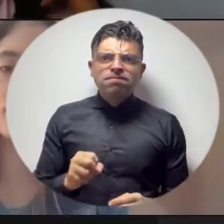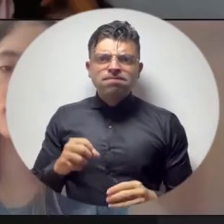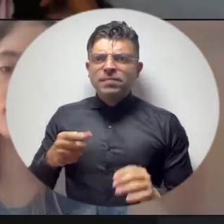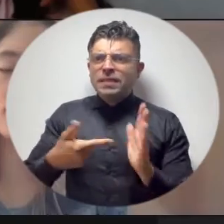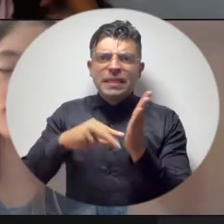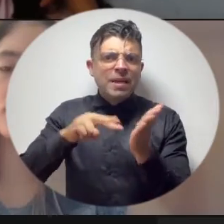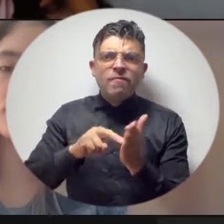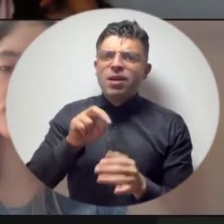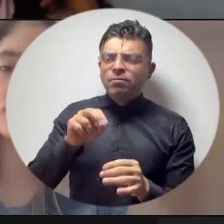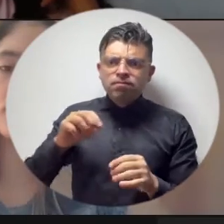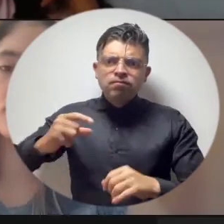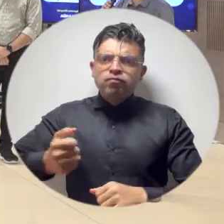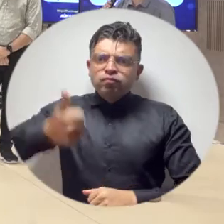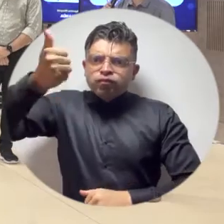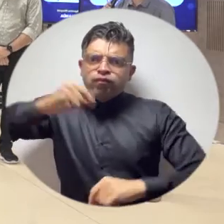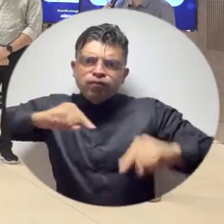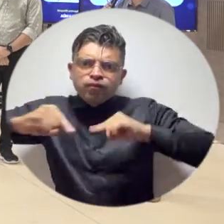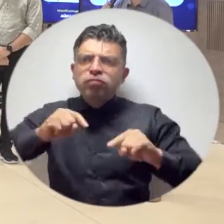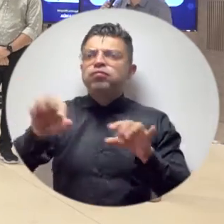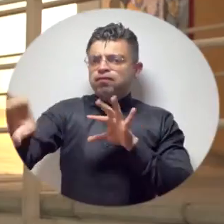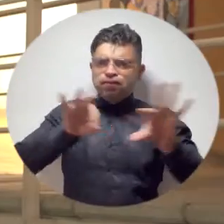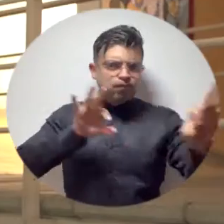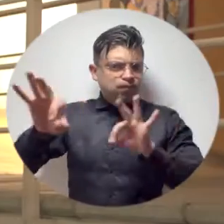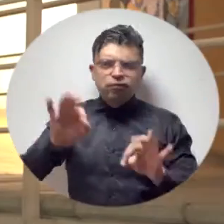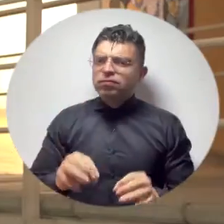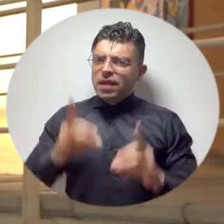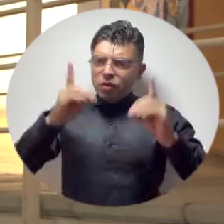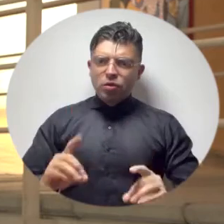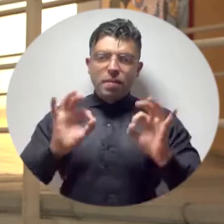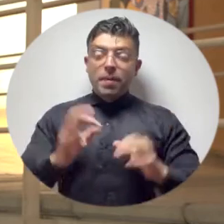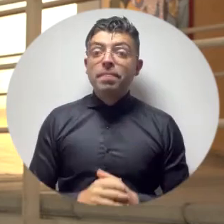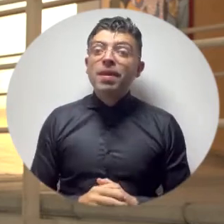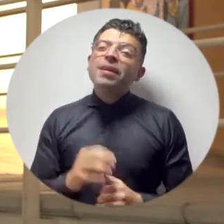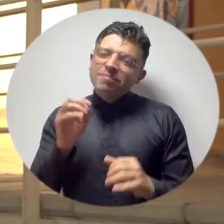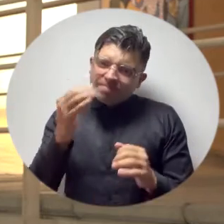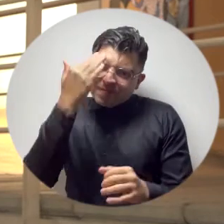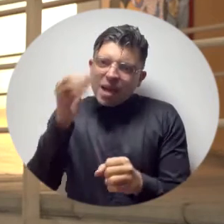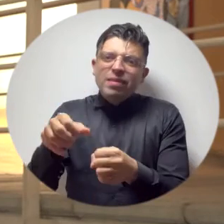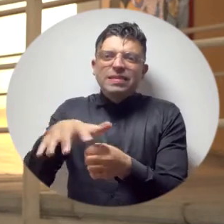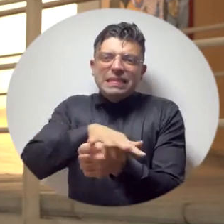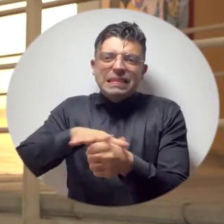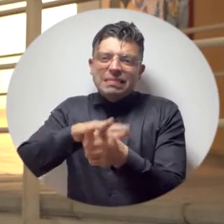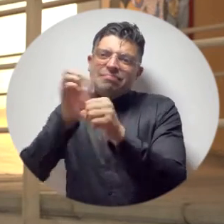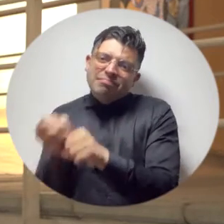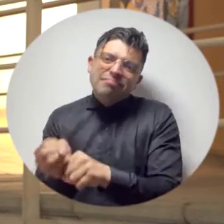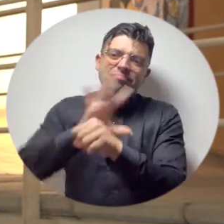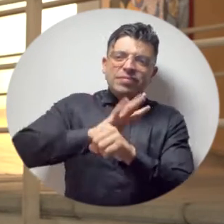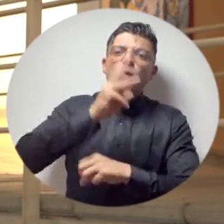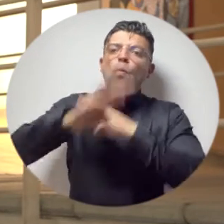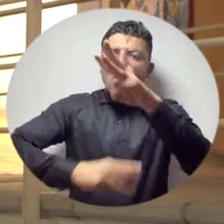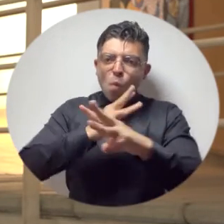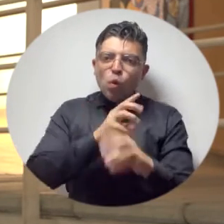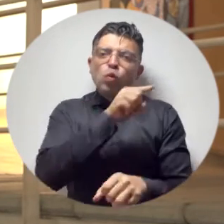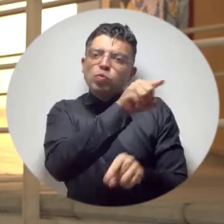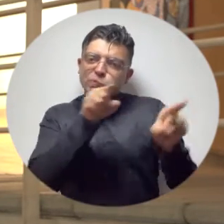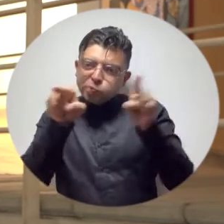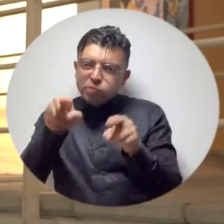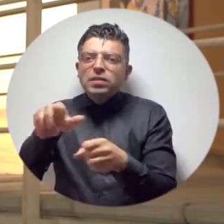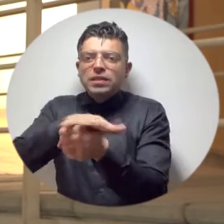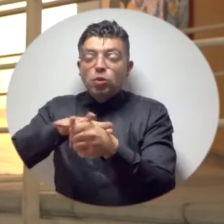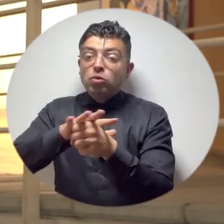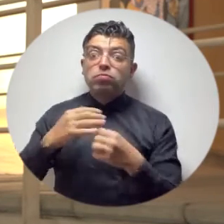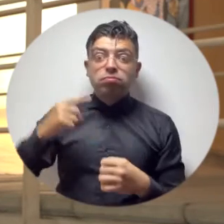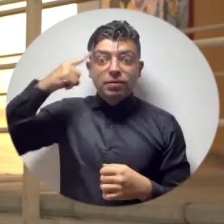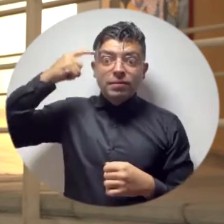excelente elección por parte de la administración. La circunstancia de confinamiento producto de la pandemia que vive el mundo trajo